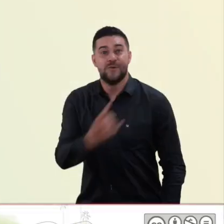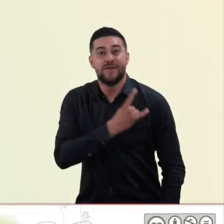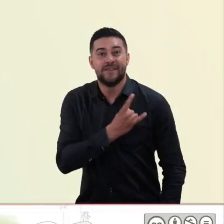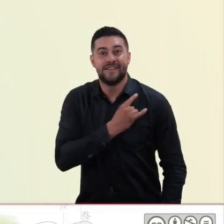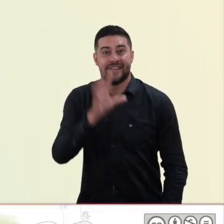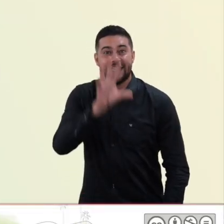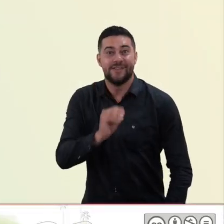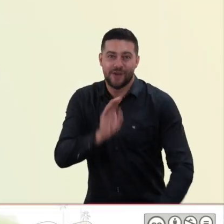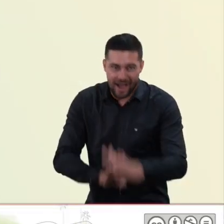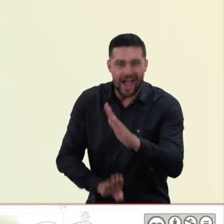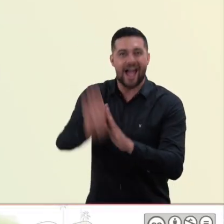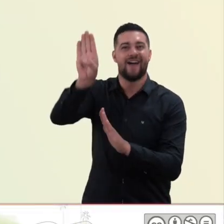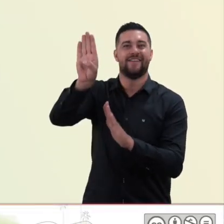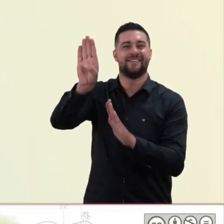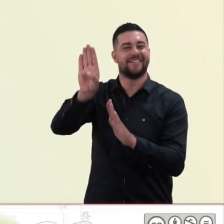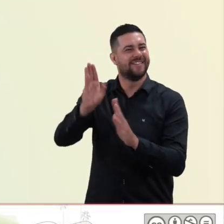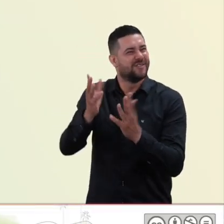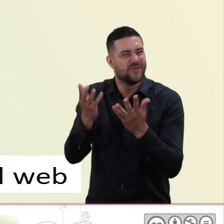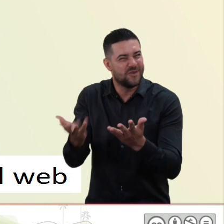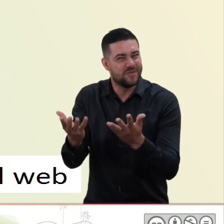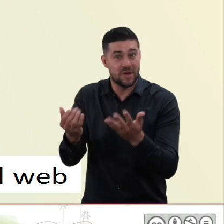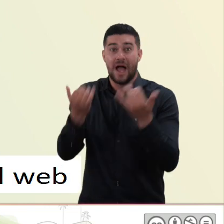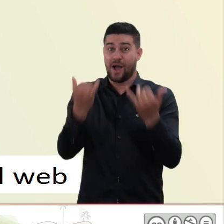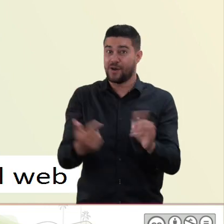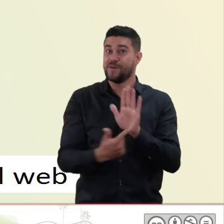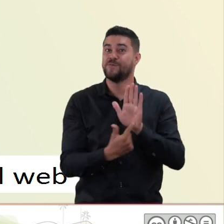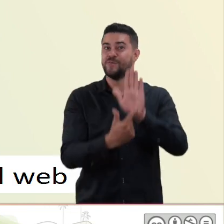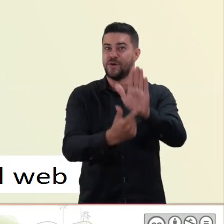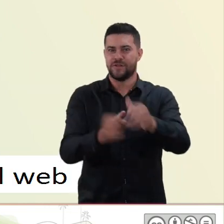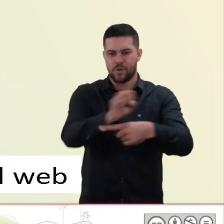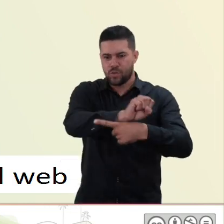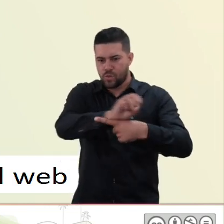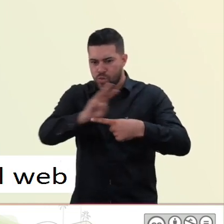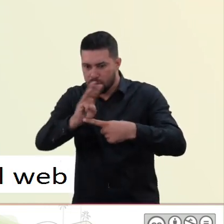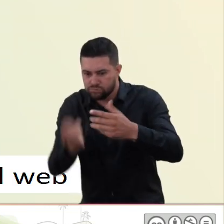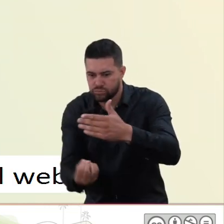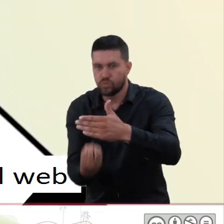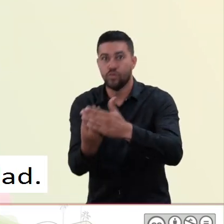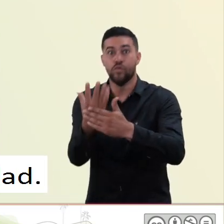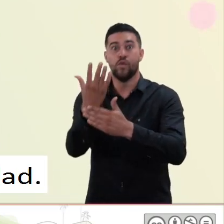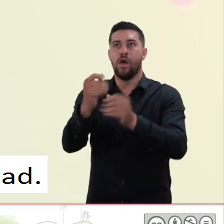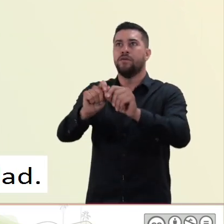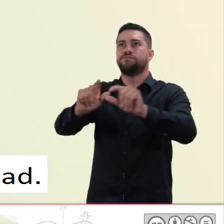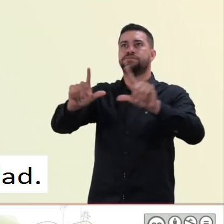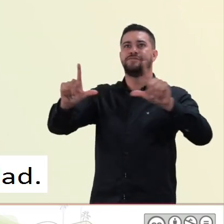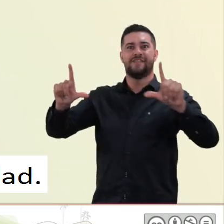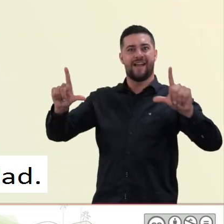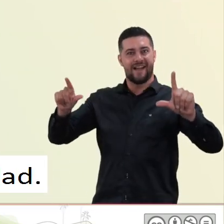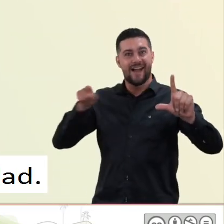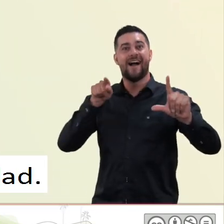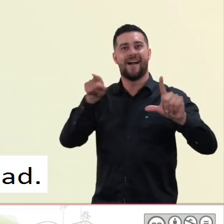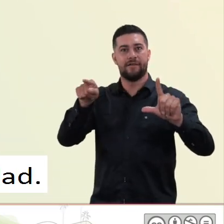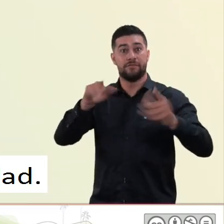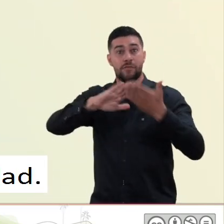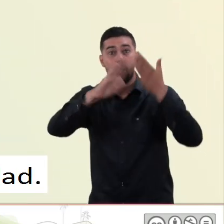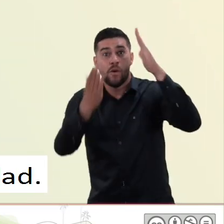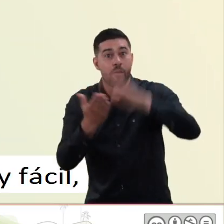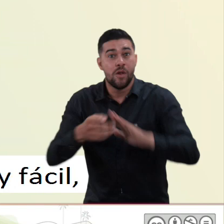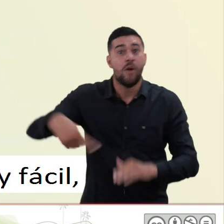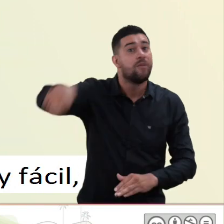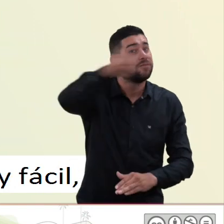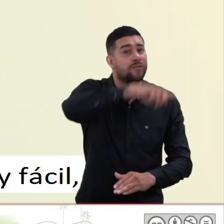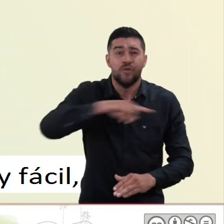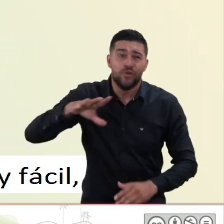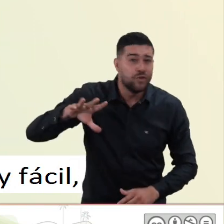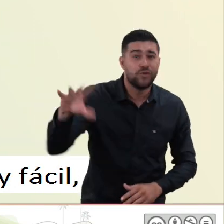La Universidad del Quindío avanza y en esta oportunidad lo hace con el nuevo portal web que ya está disponible a toda nuestra comunidad.